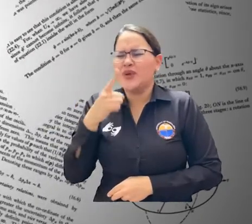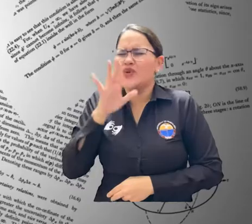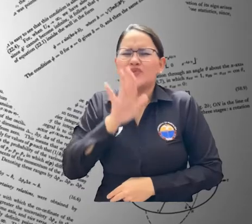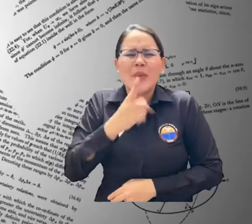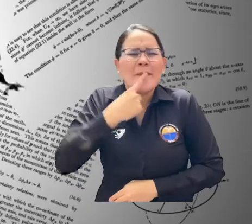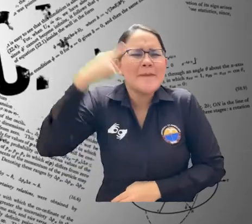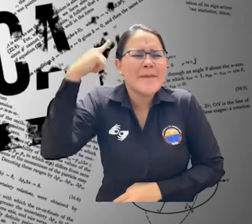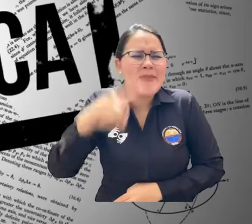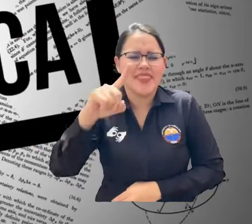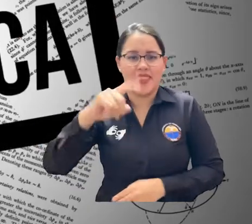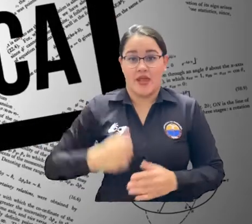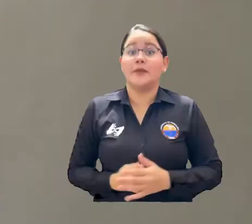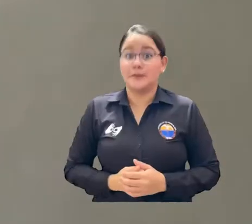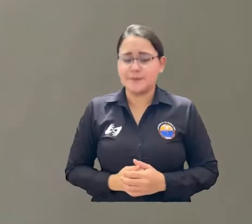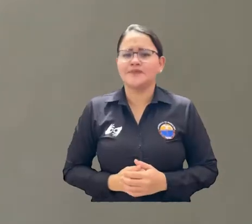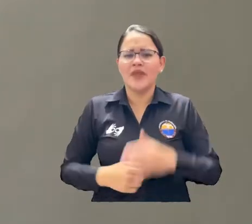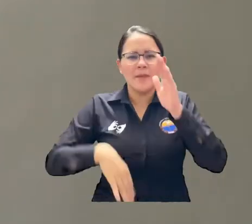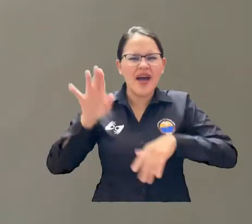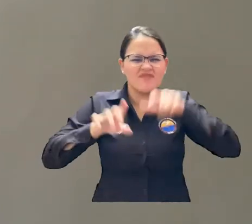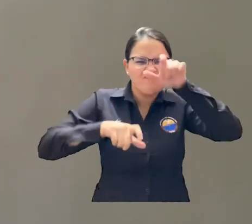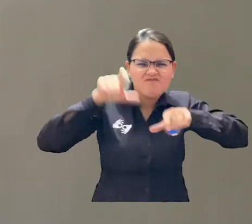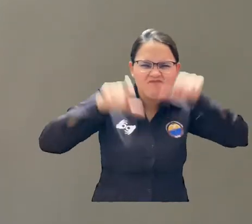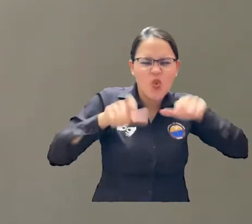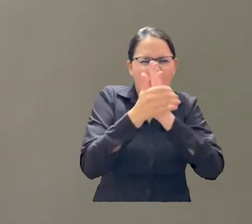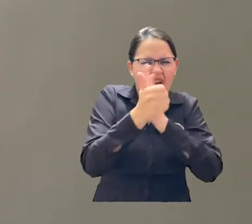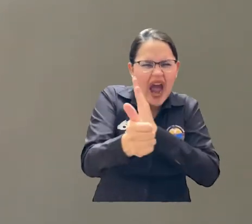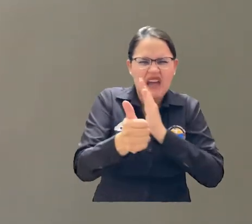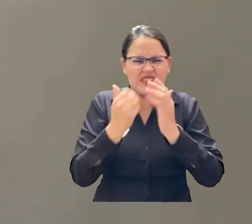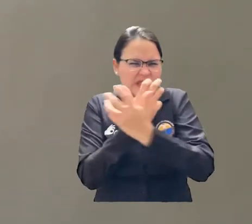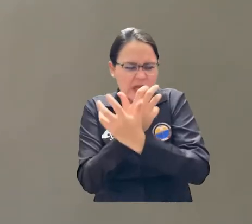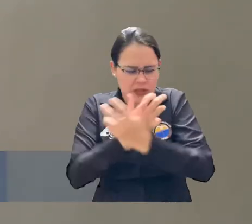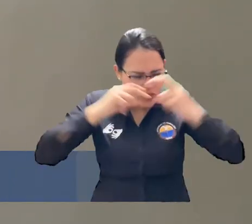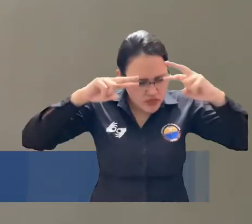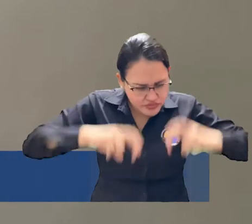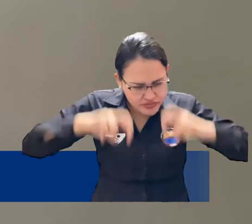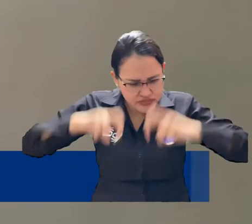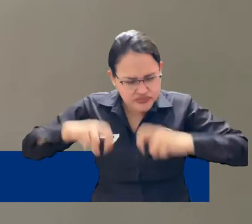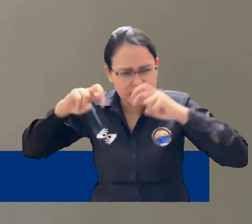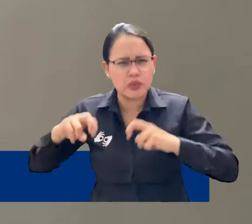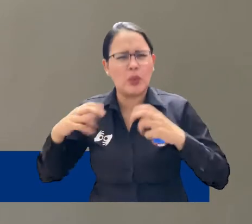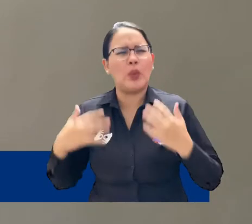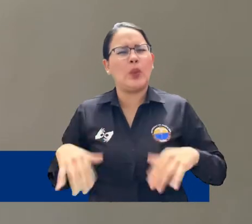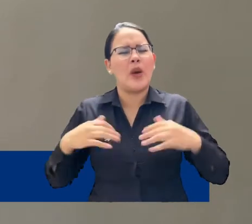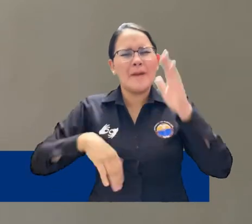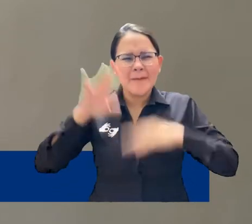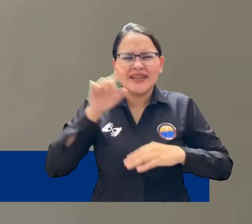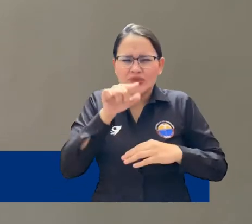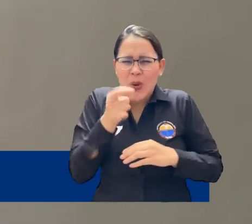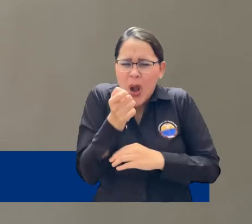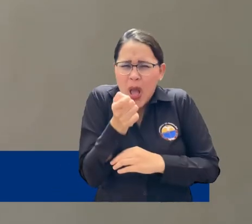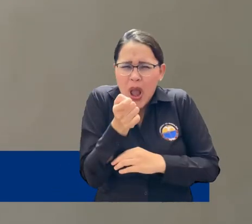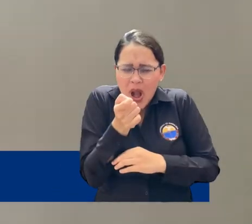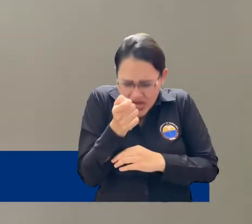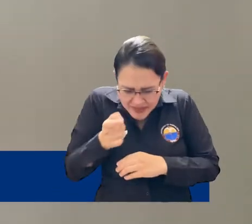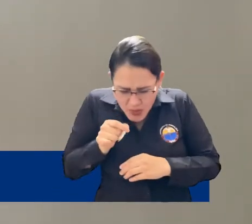todo el mundo, más de 250, nos reunimos constantemente para hacer estudios relacionados con la partícula misteriosa llamada